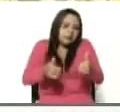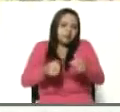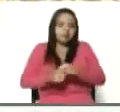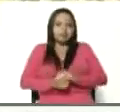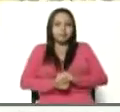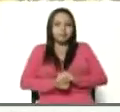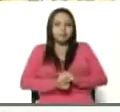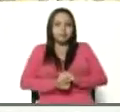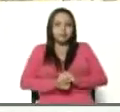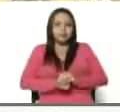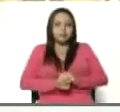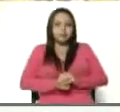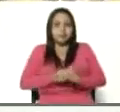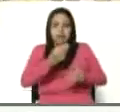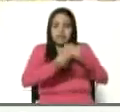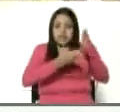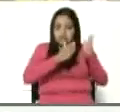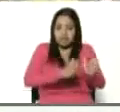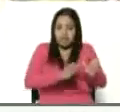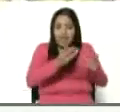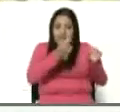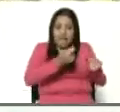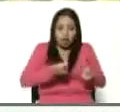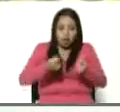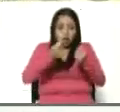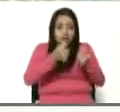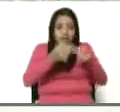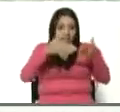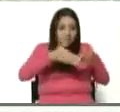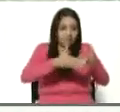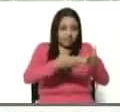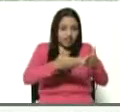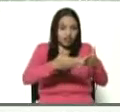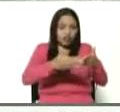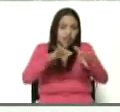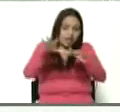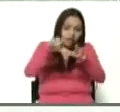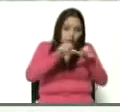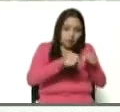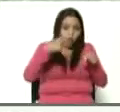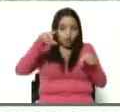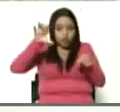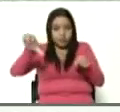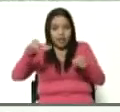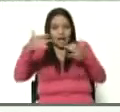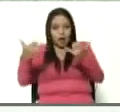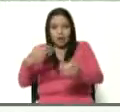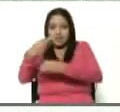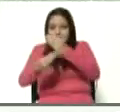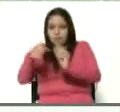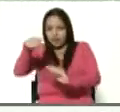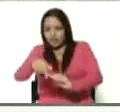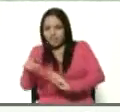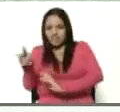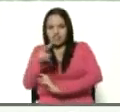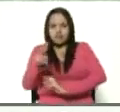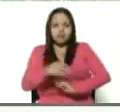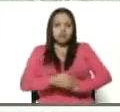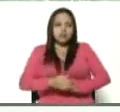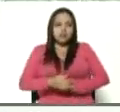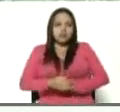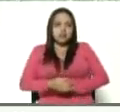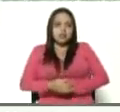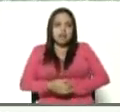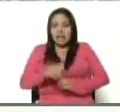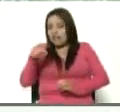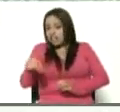pasamos de la economía de puertos, de la agricultura de puertos a la agricultura productiva, ya prácticamente aquí no